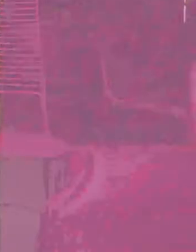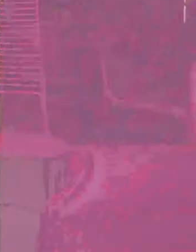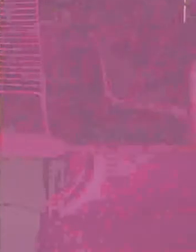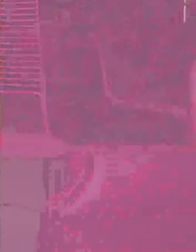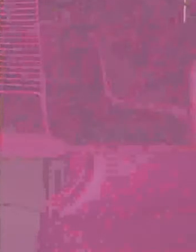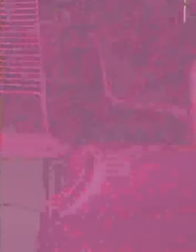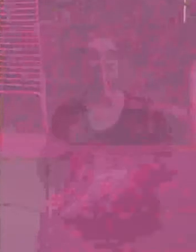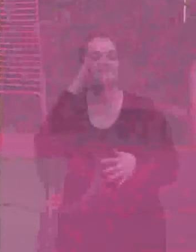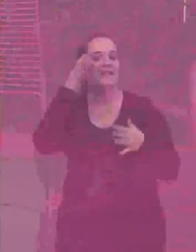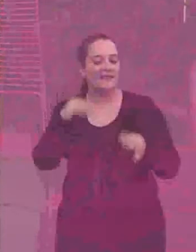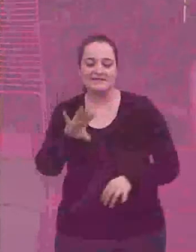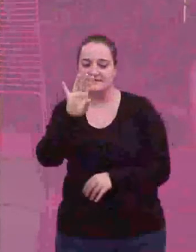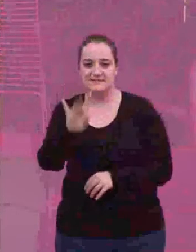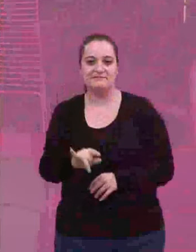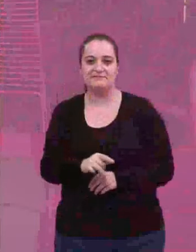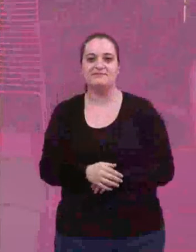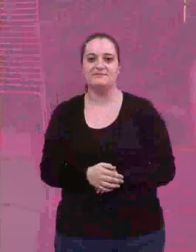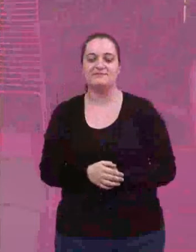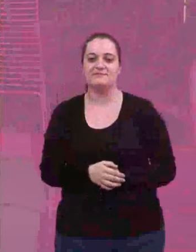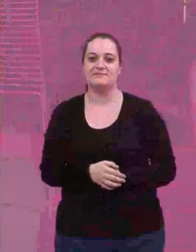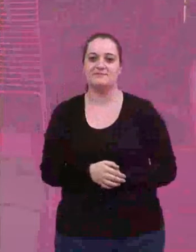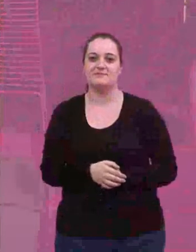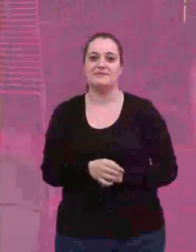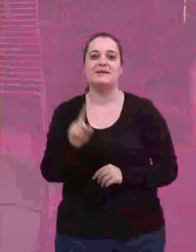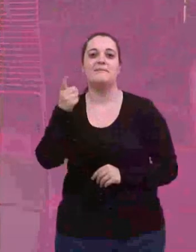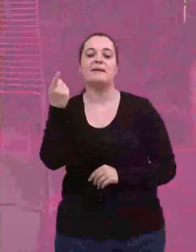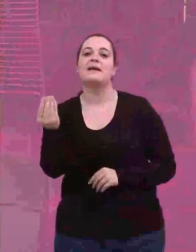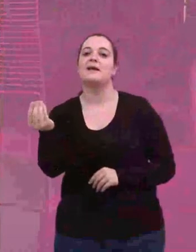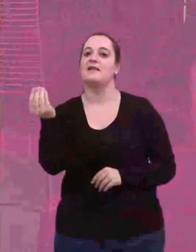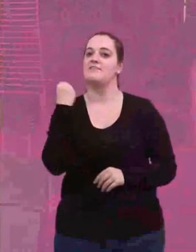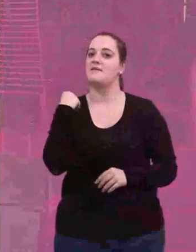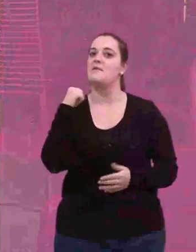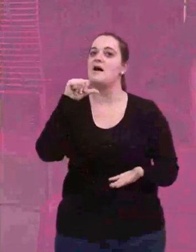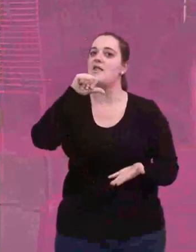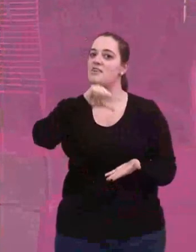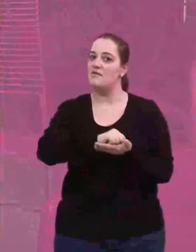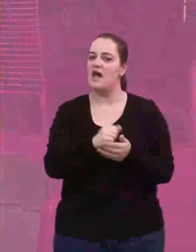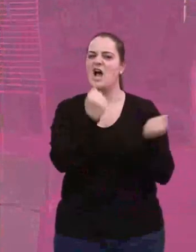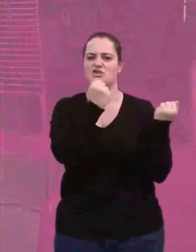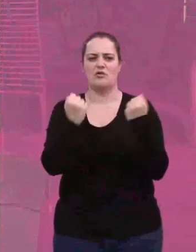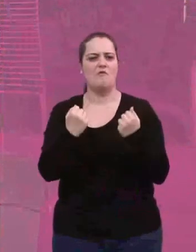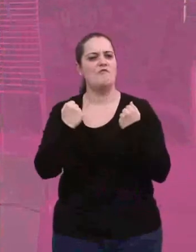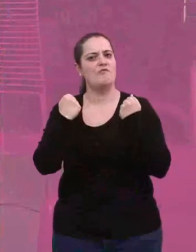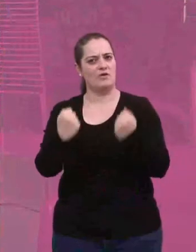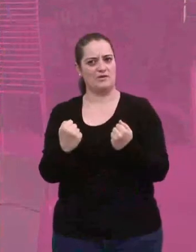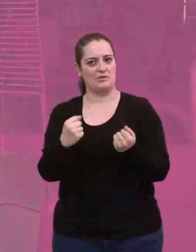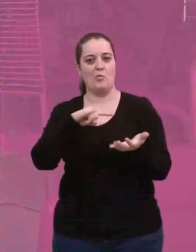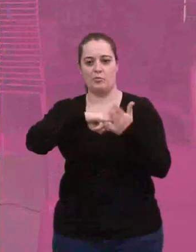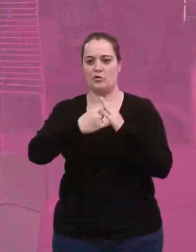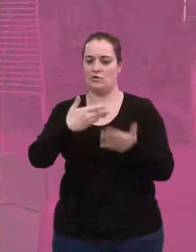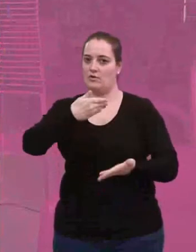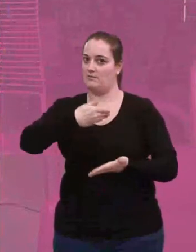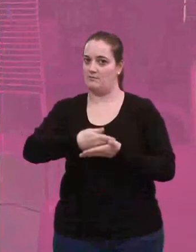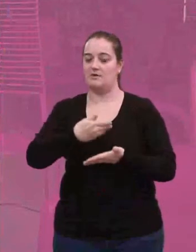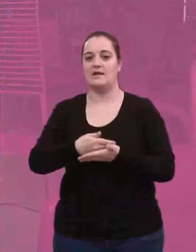La verdad es que sí, mucho. Primero que te llamen de tu ciudad, de una institución bastante importante, que te pidan un proyecto,